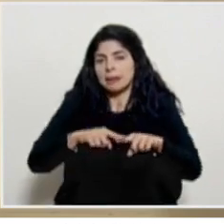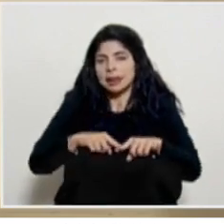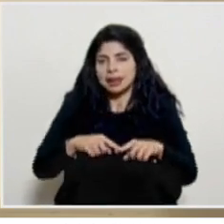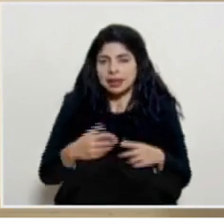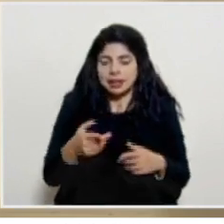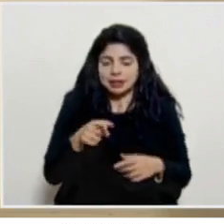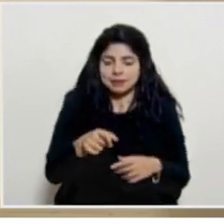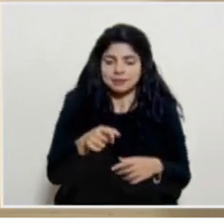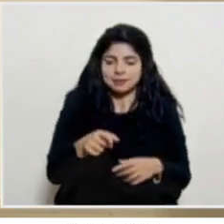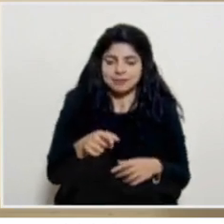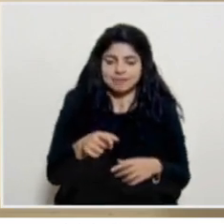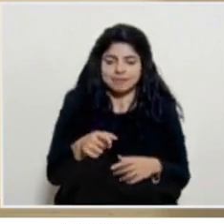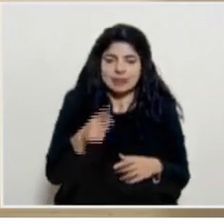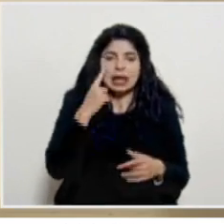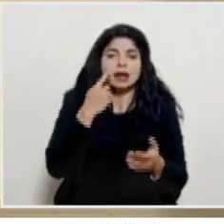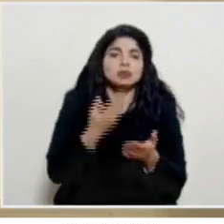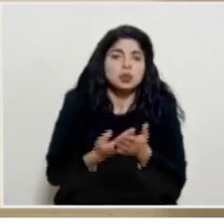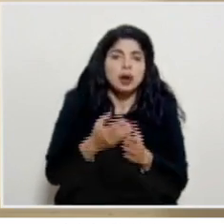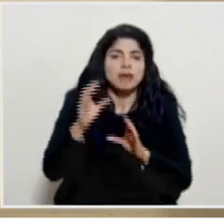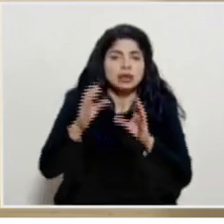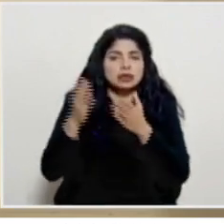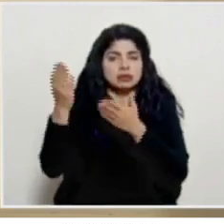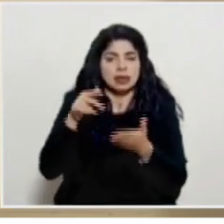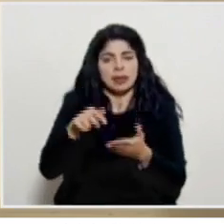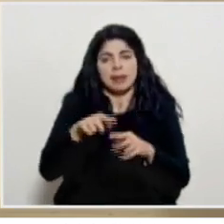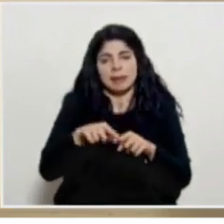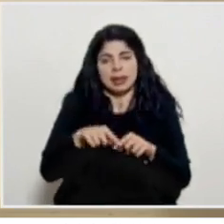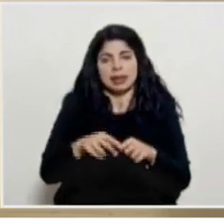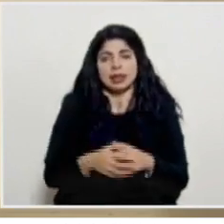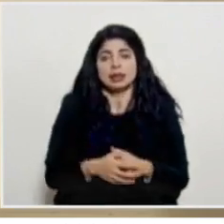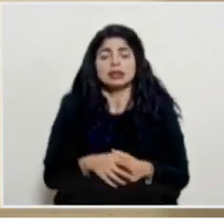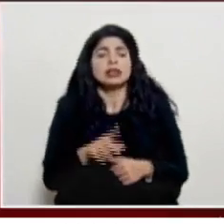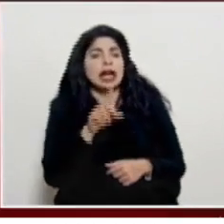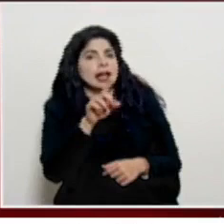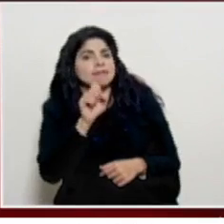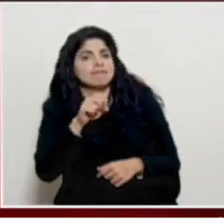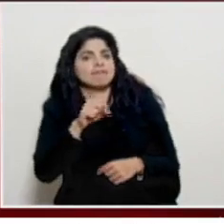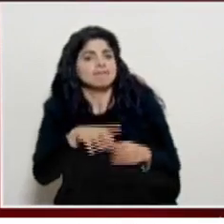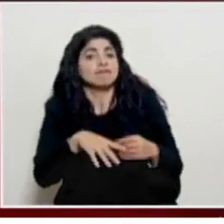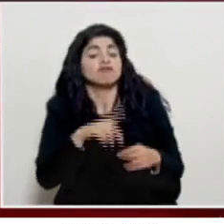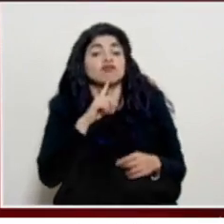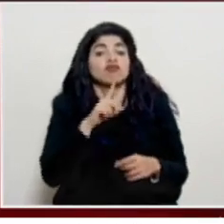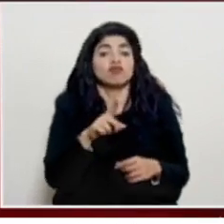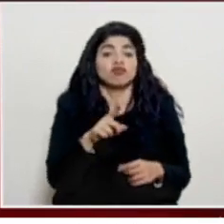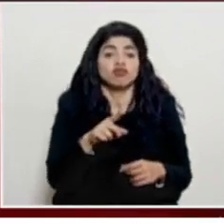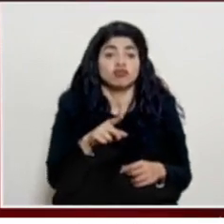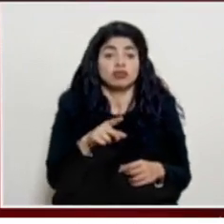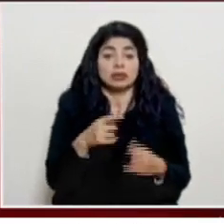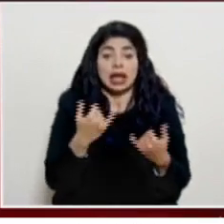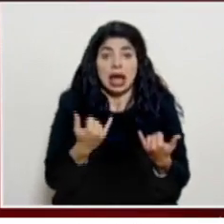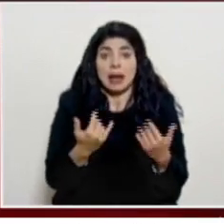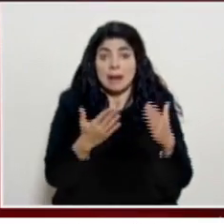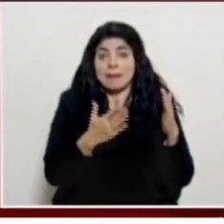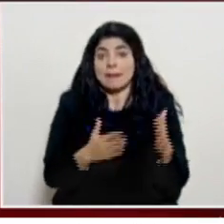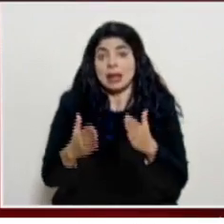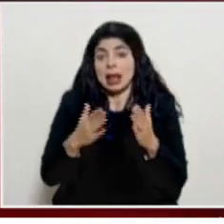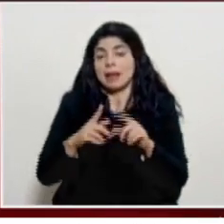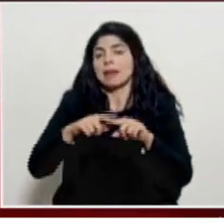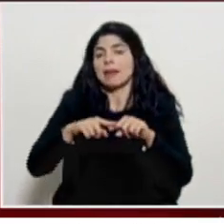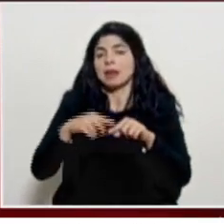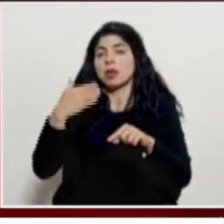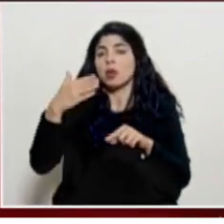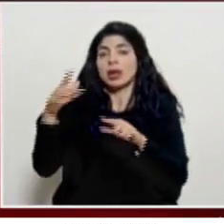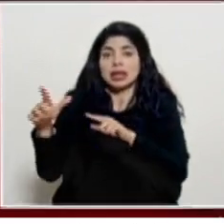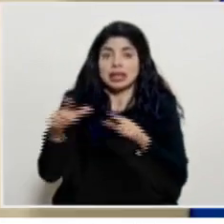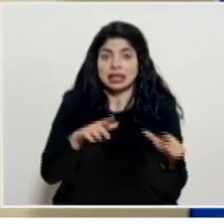de lo que la evidencia demuestra de hecho que está incluso previsto dependiendo del momento que